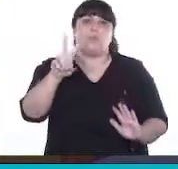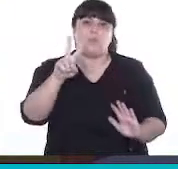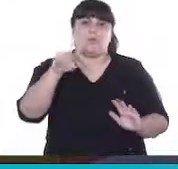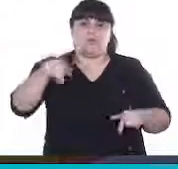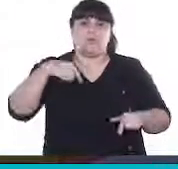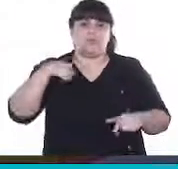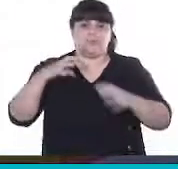Tiene la palabra el diputado.